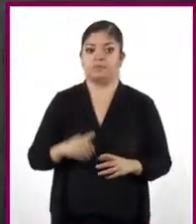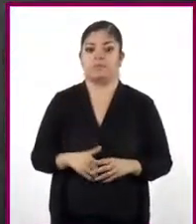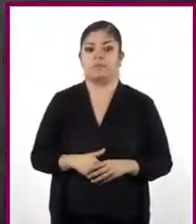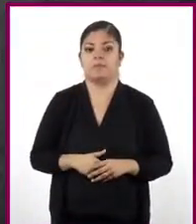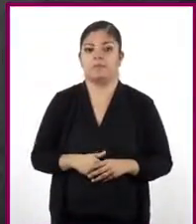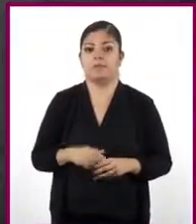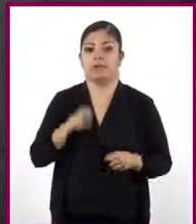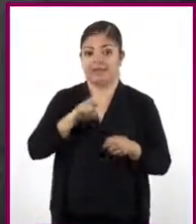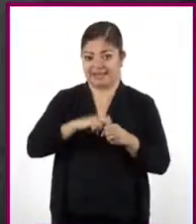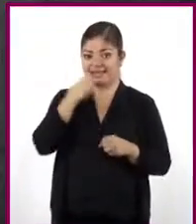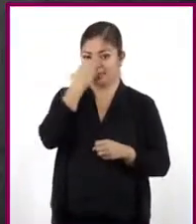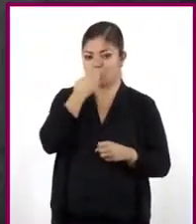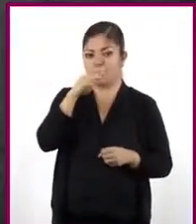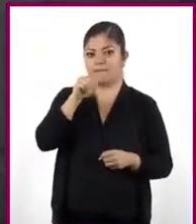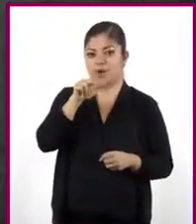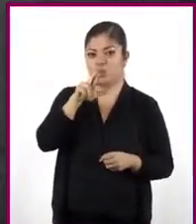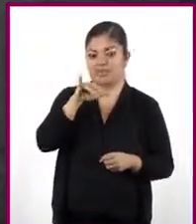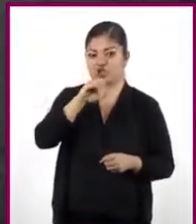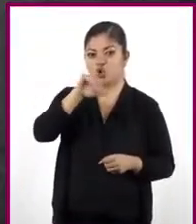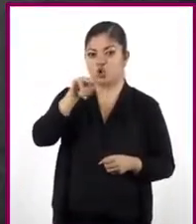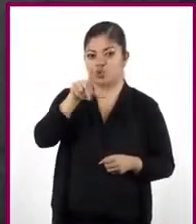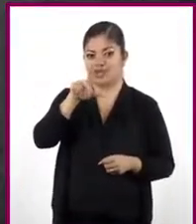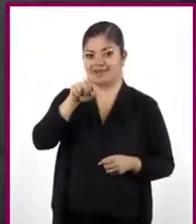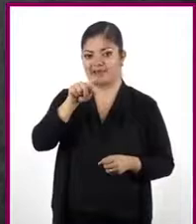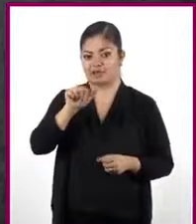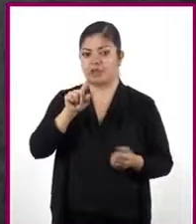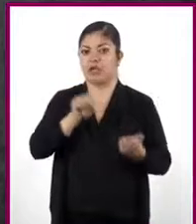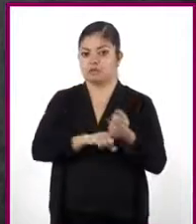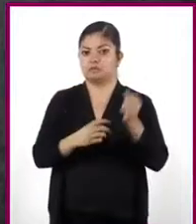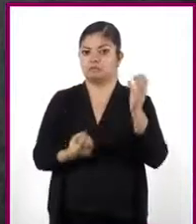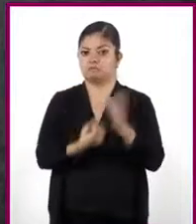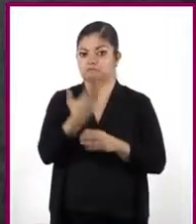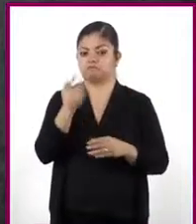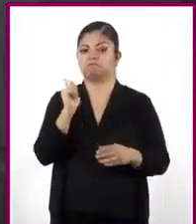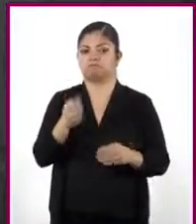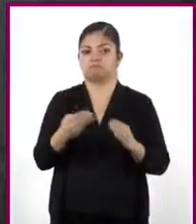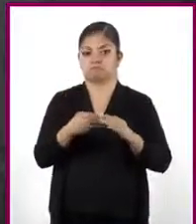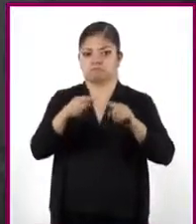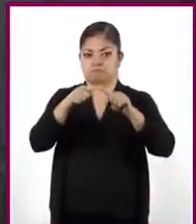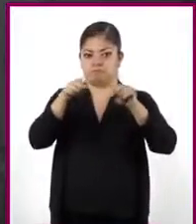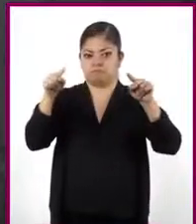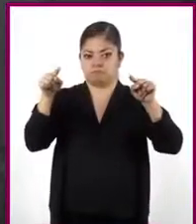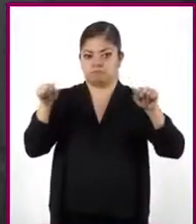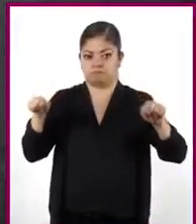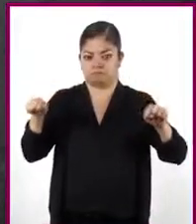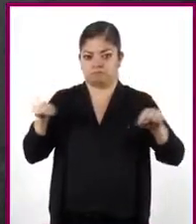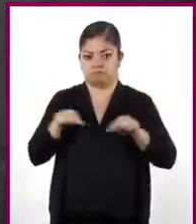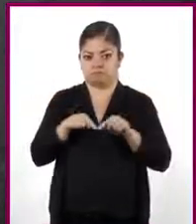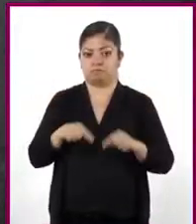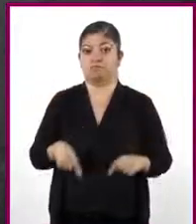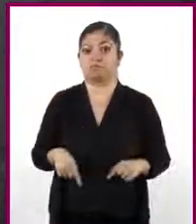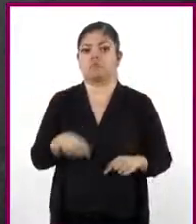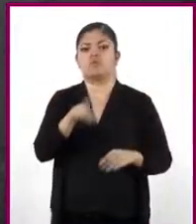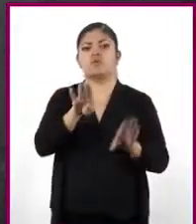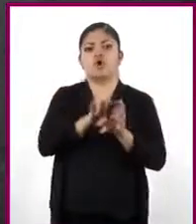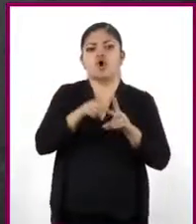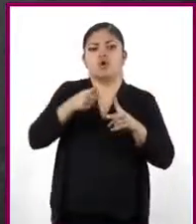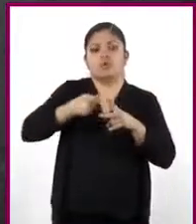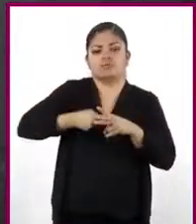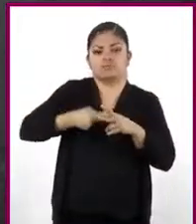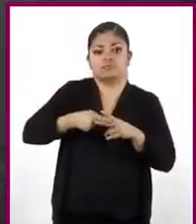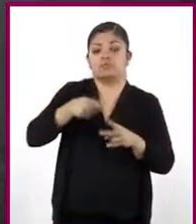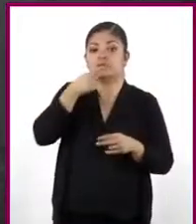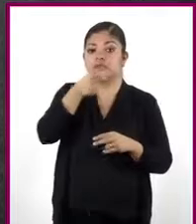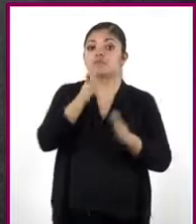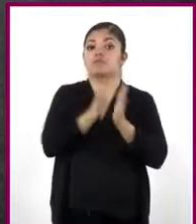En la escuela de Mauricio y Julieta, mandaron a hacer unas nuevas bancas de forma trapezoidal. Para hacer el presupuesto, se